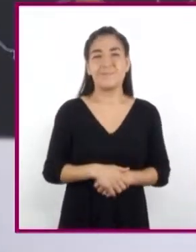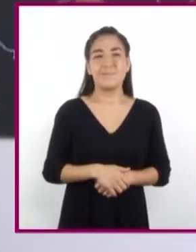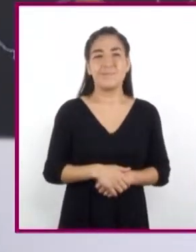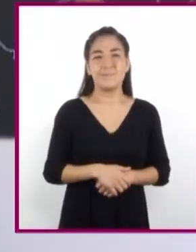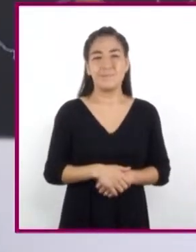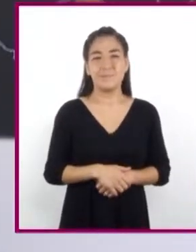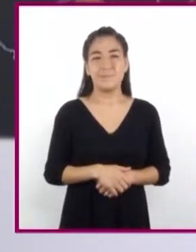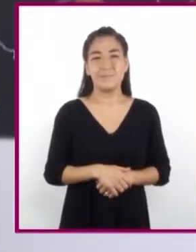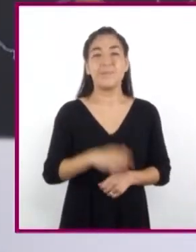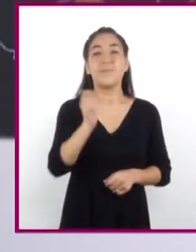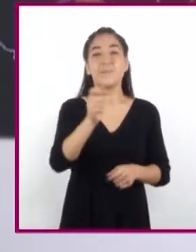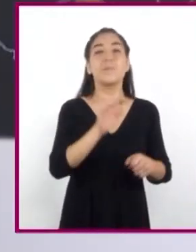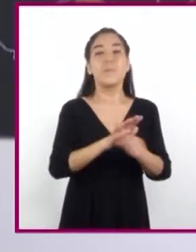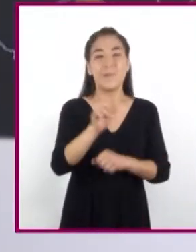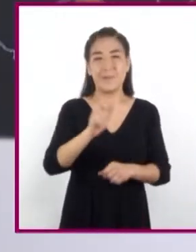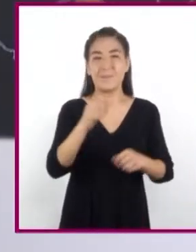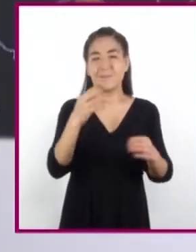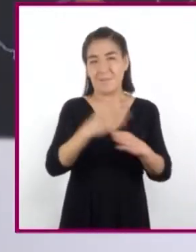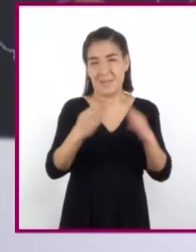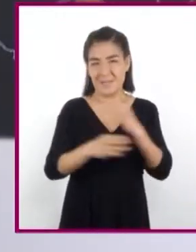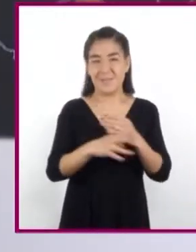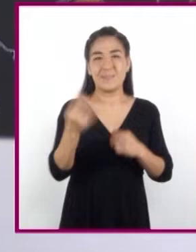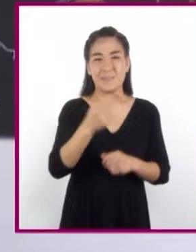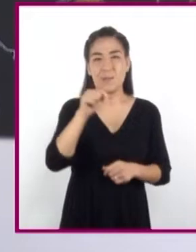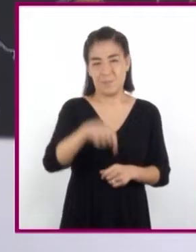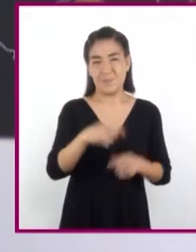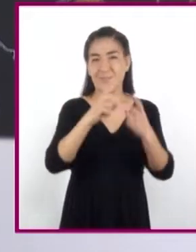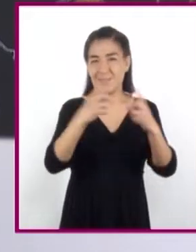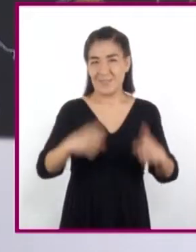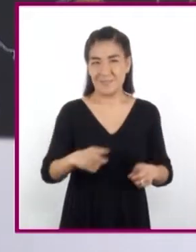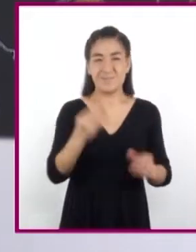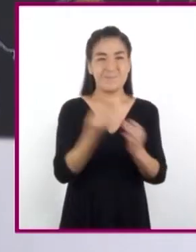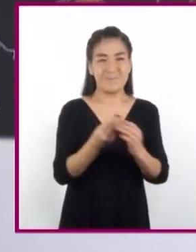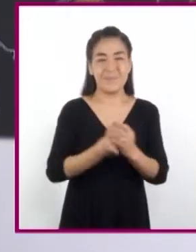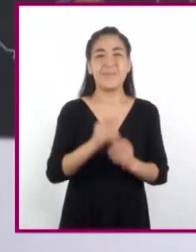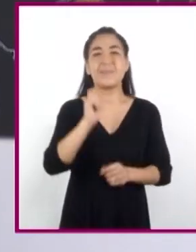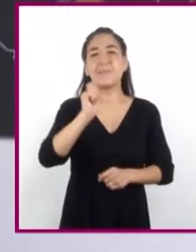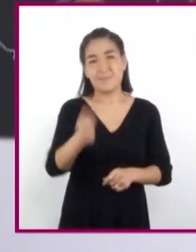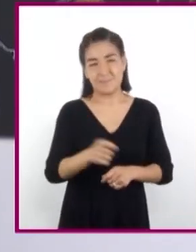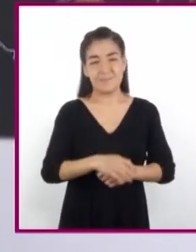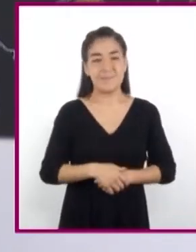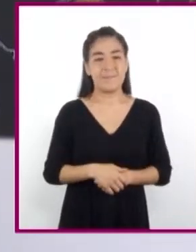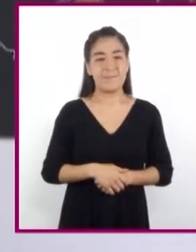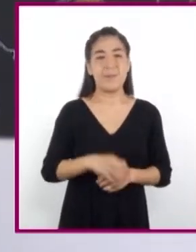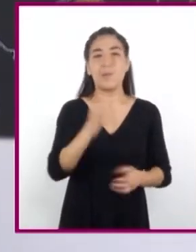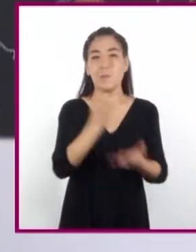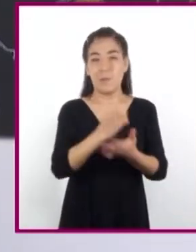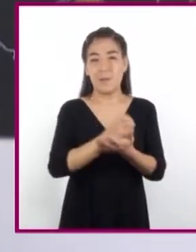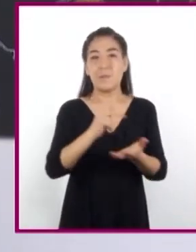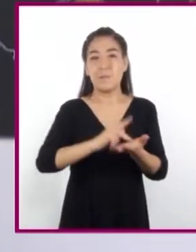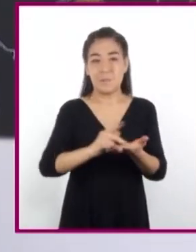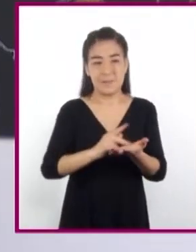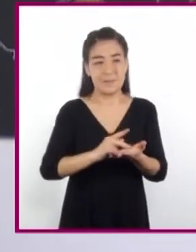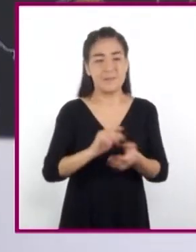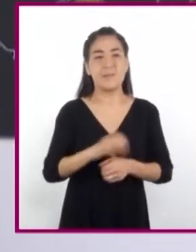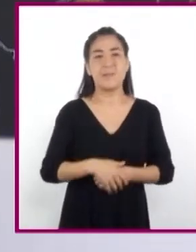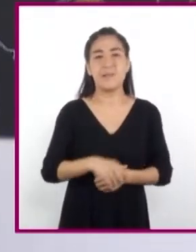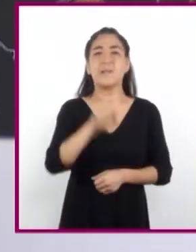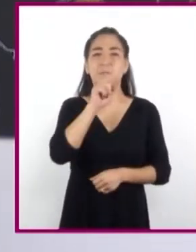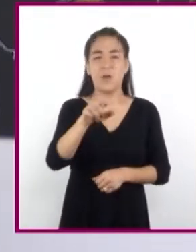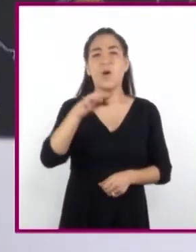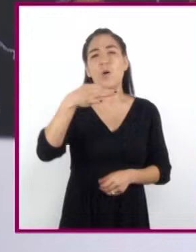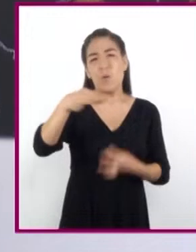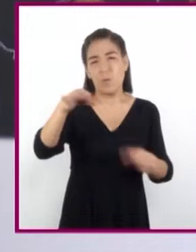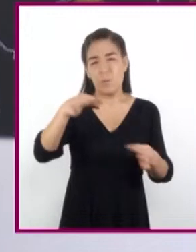El material que necesitaremos durante el desarrollo de esta sesión será el siguiente. Su cuaderno de matemáticas o también pueden usar